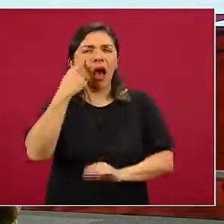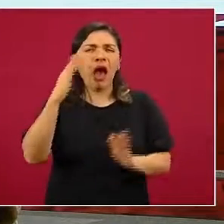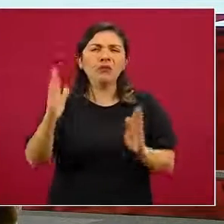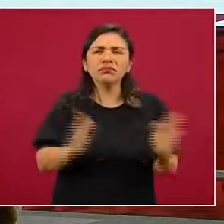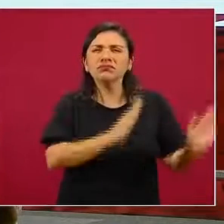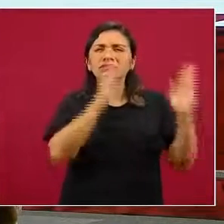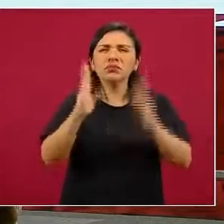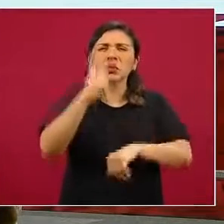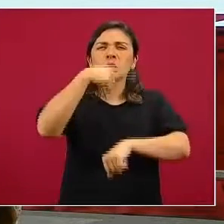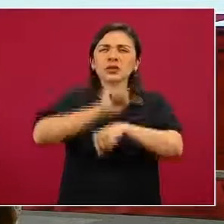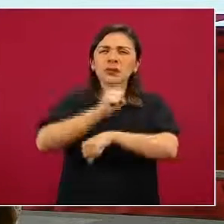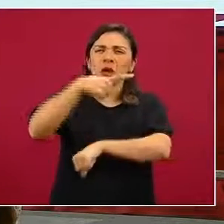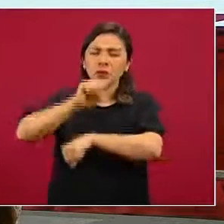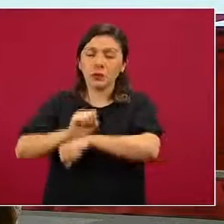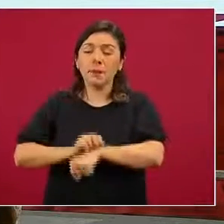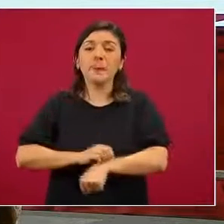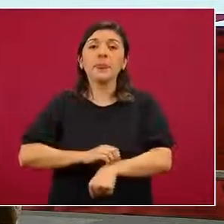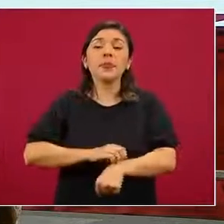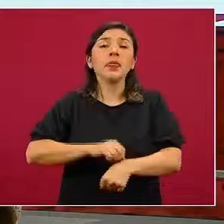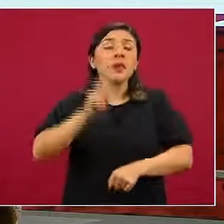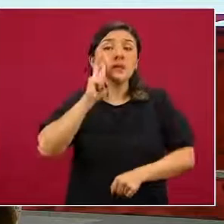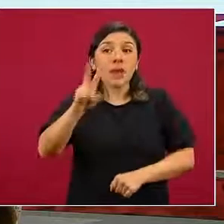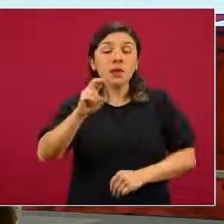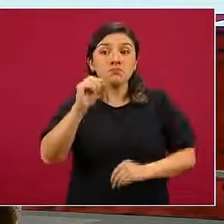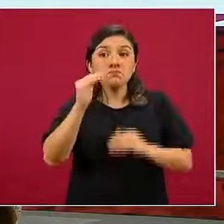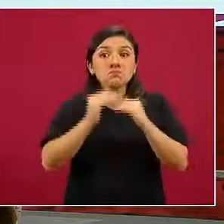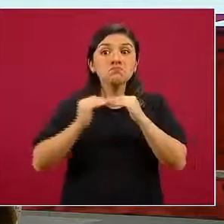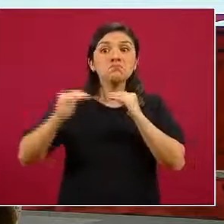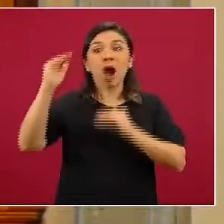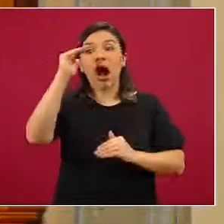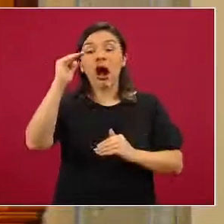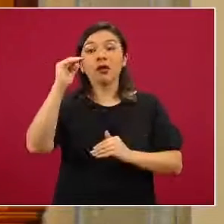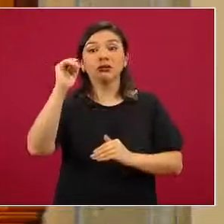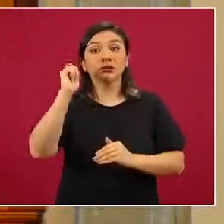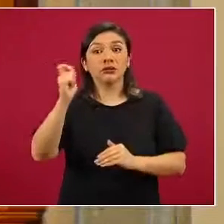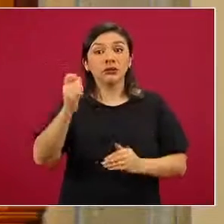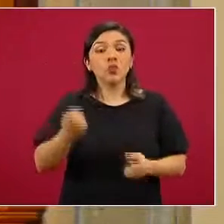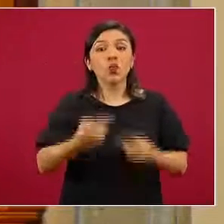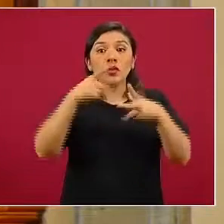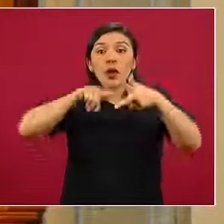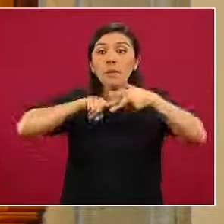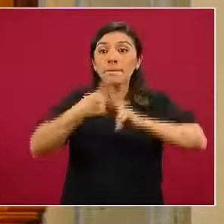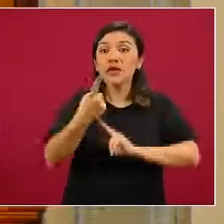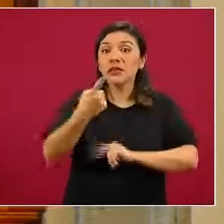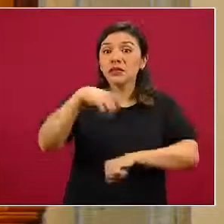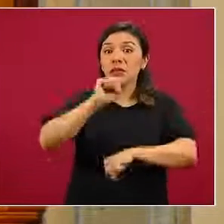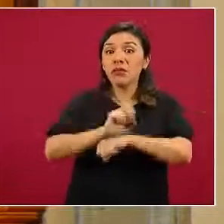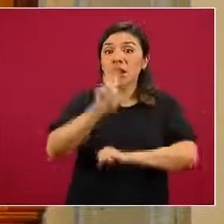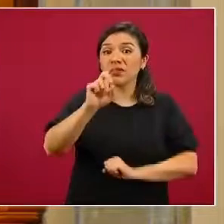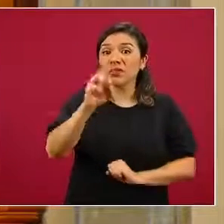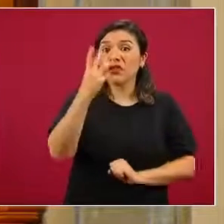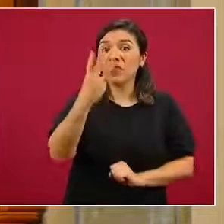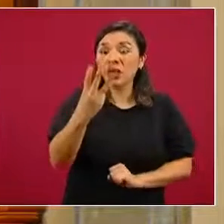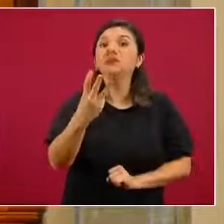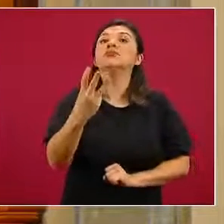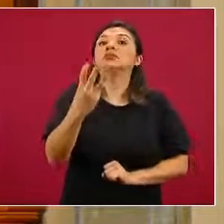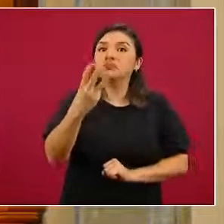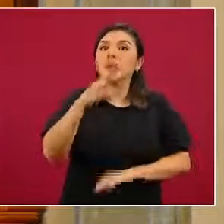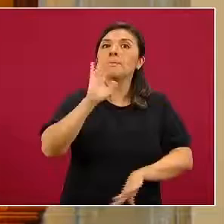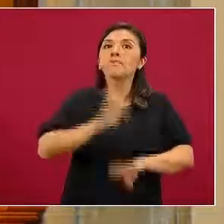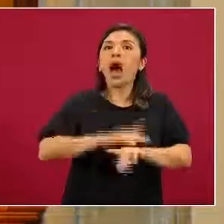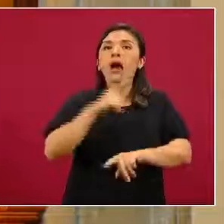con semana. Veíamos un incremento en la totalidad de los casos que inició en la semana 33 y se